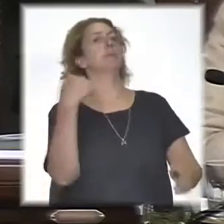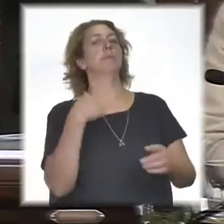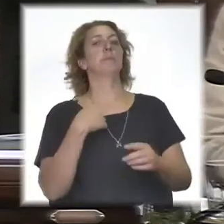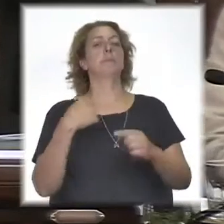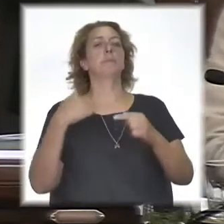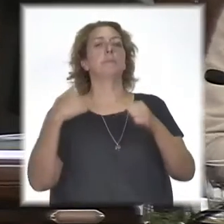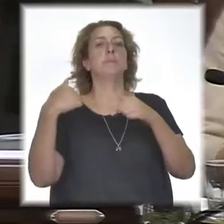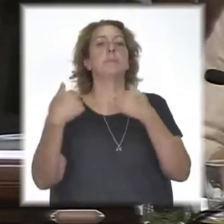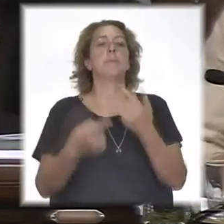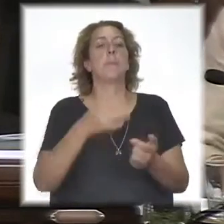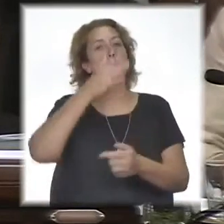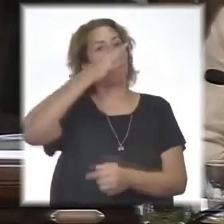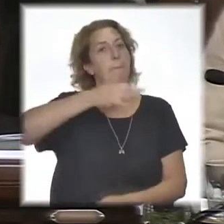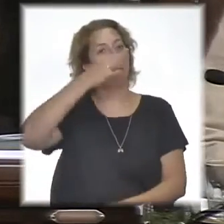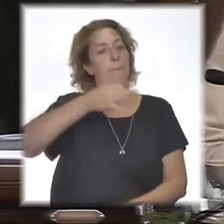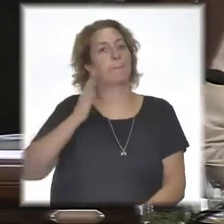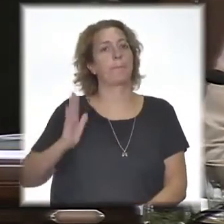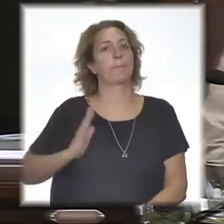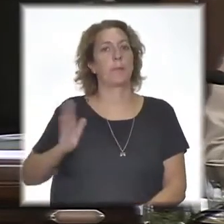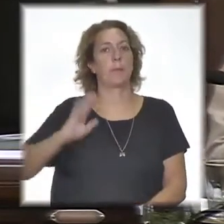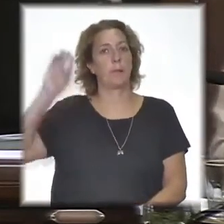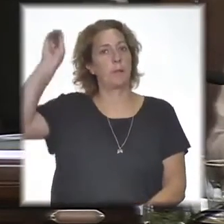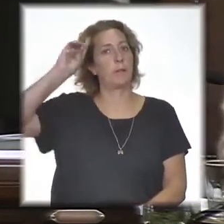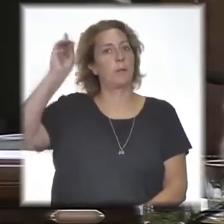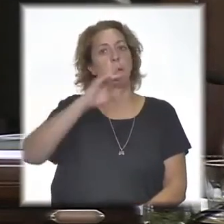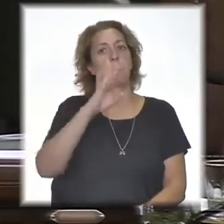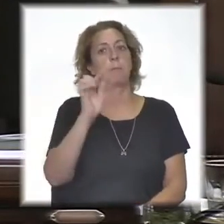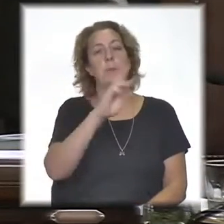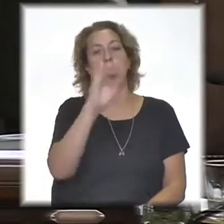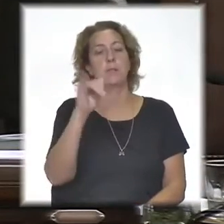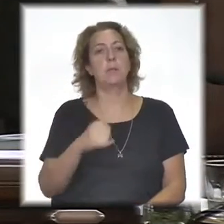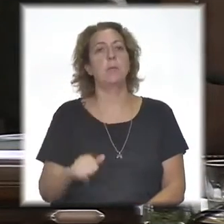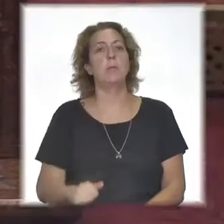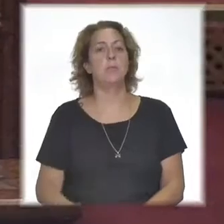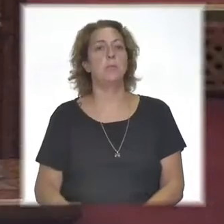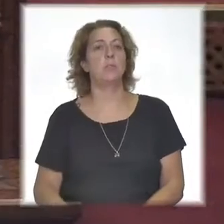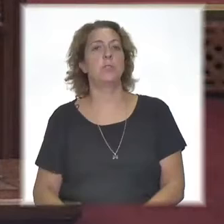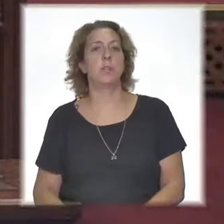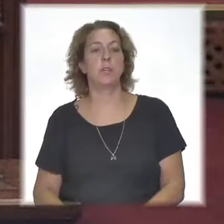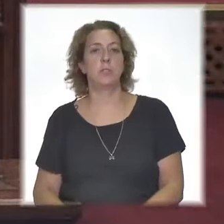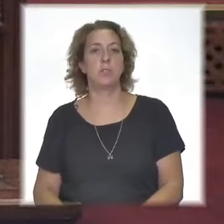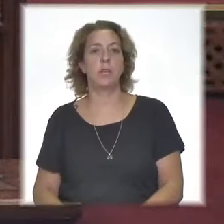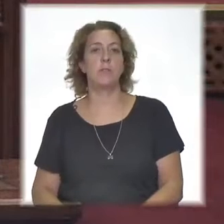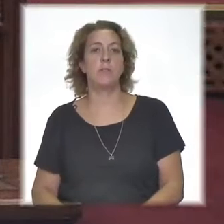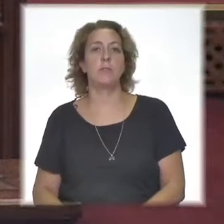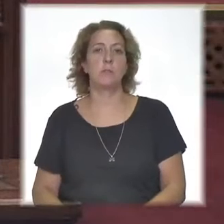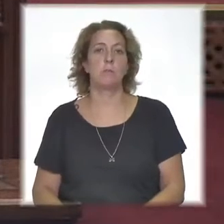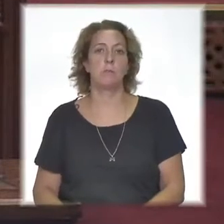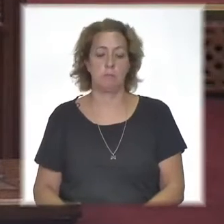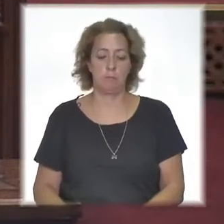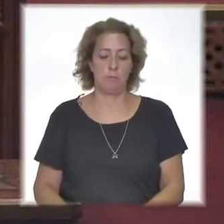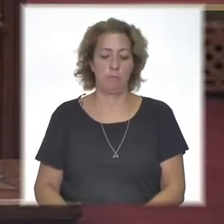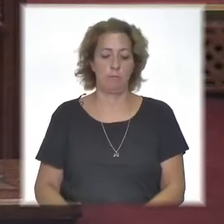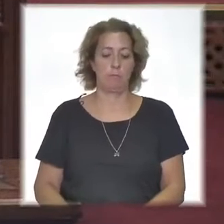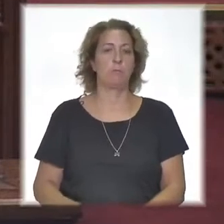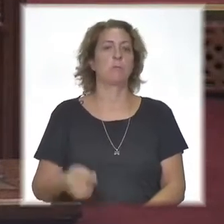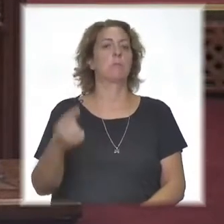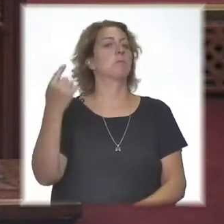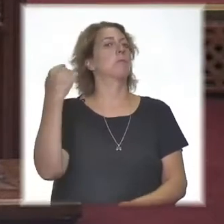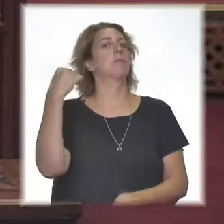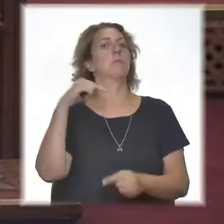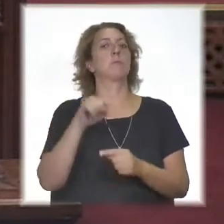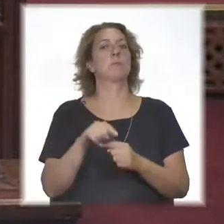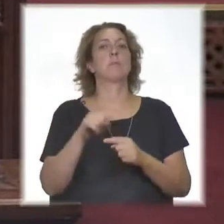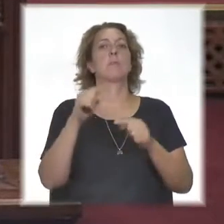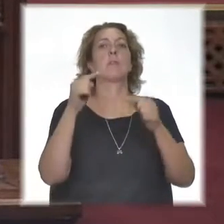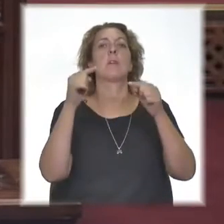Tiene la palabra la señora diputada Silvana Pérez. Muchas gracias, Presidente. Bueno, en el